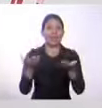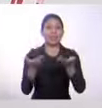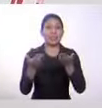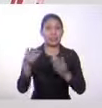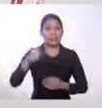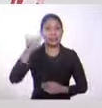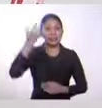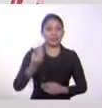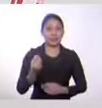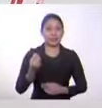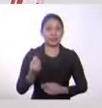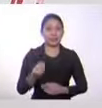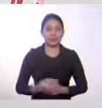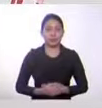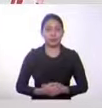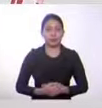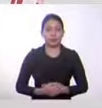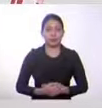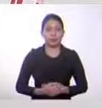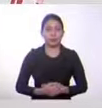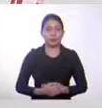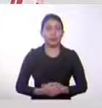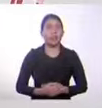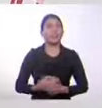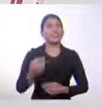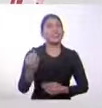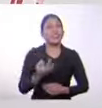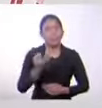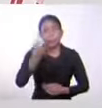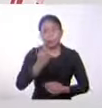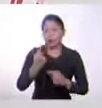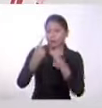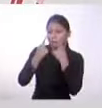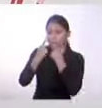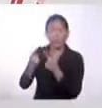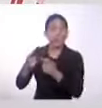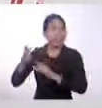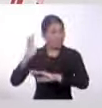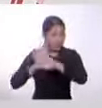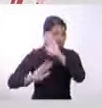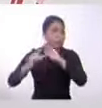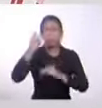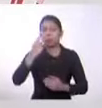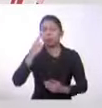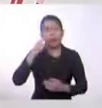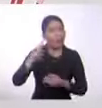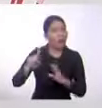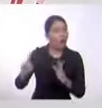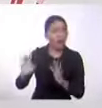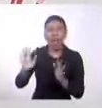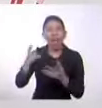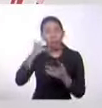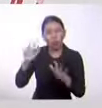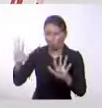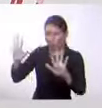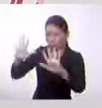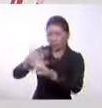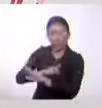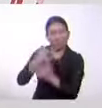este día y te digo, se busca visibilizar porque a través de la historia han estado invisibilizados,